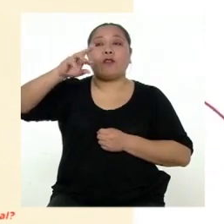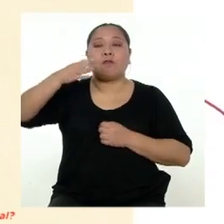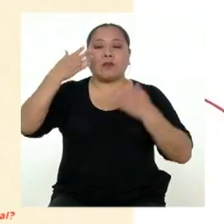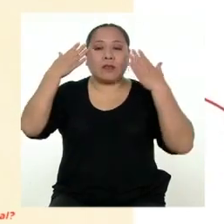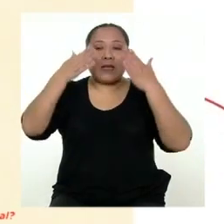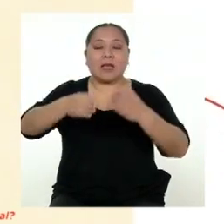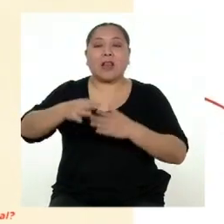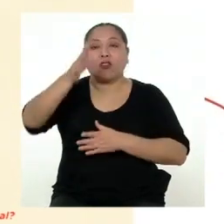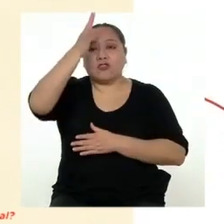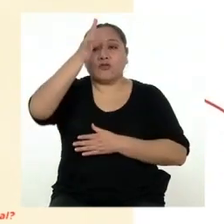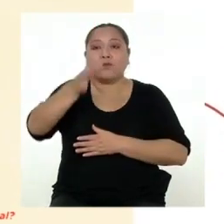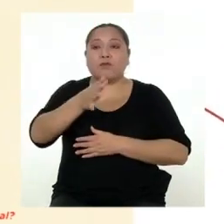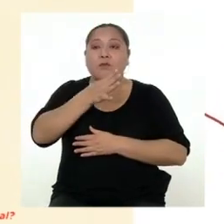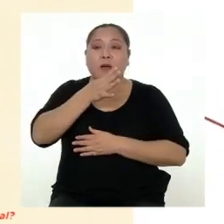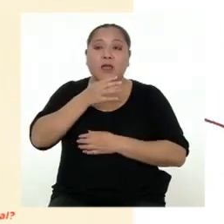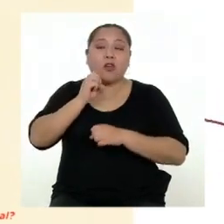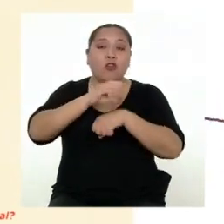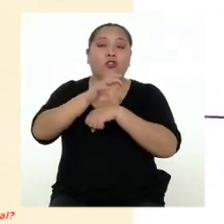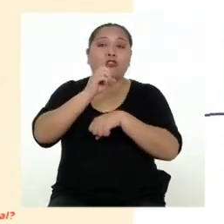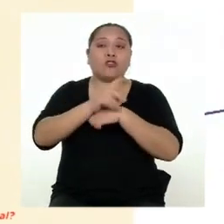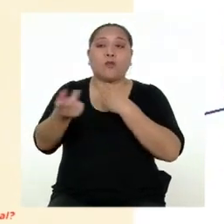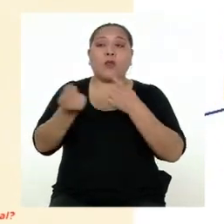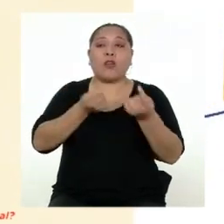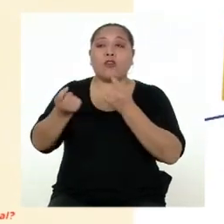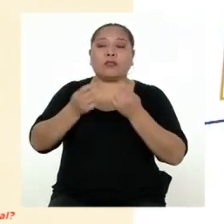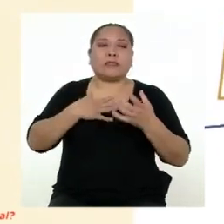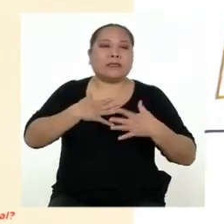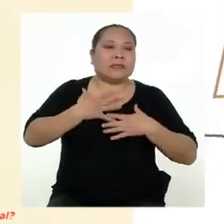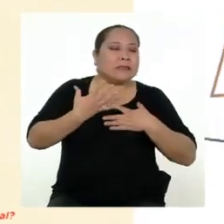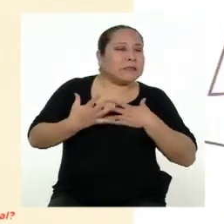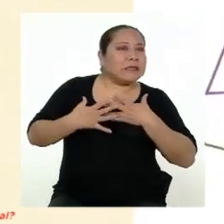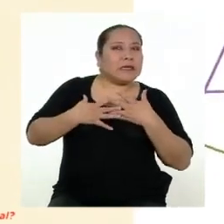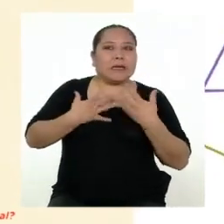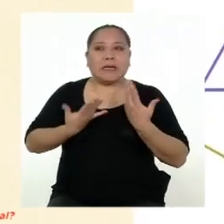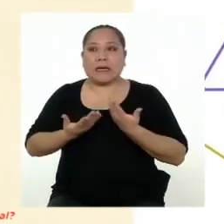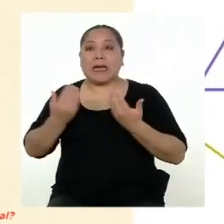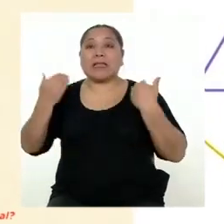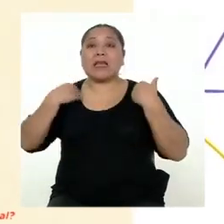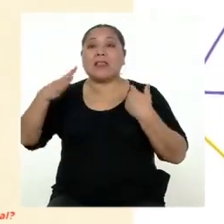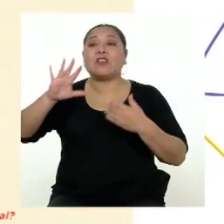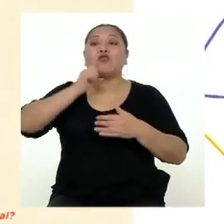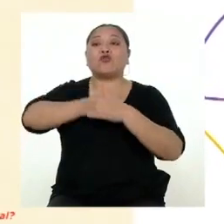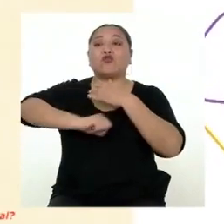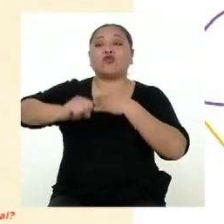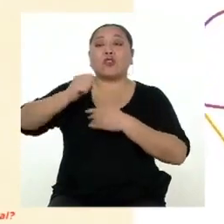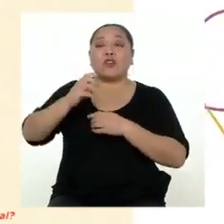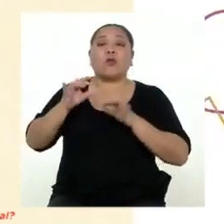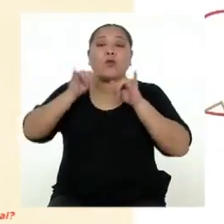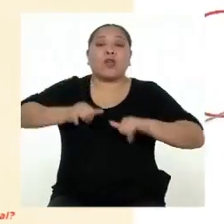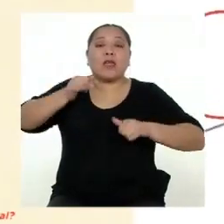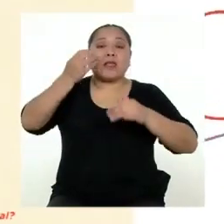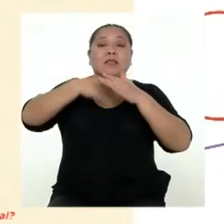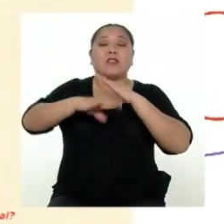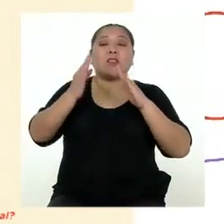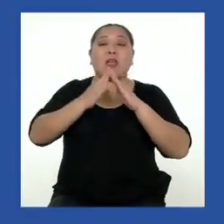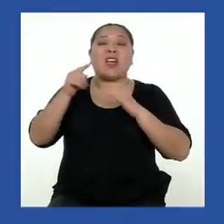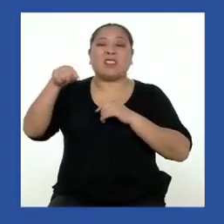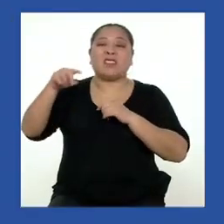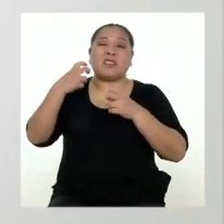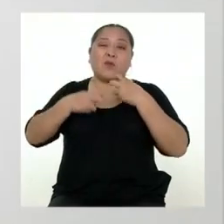padres y madres de familia, con recomendaciones para controlar la ansiedad que produce en sus hijas o hijos el aislamiento por el COVID-19.